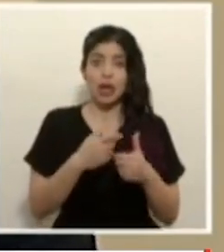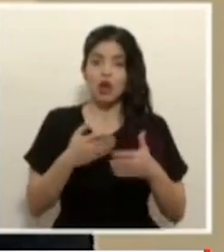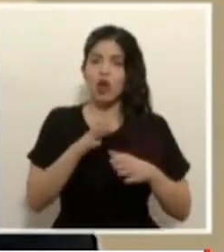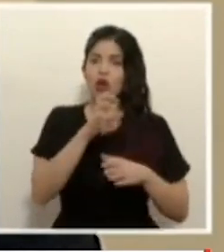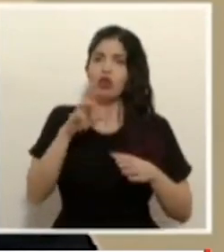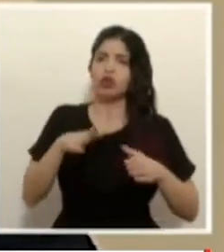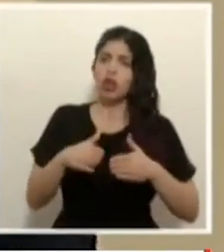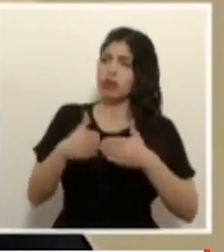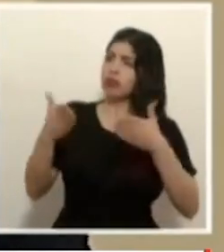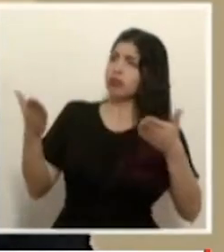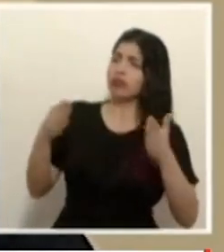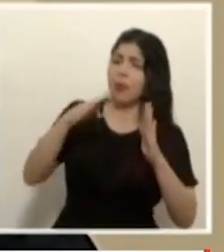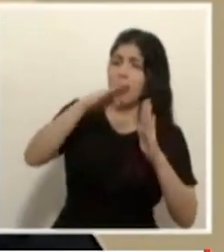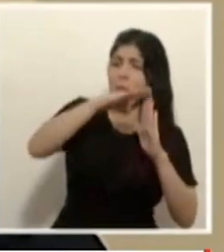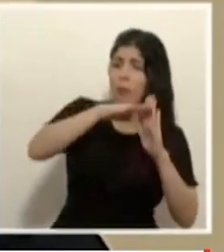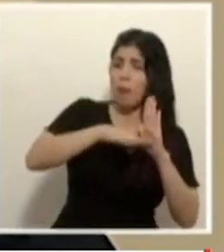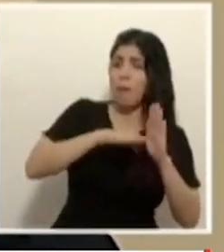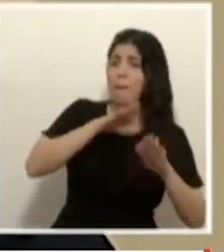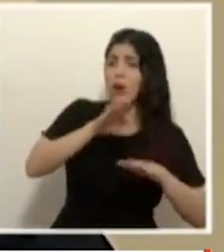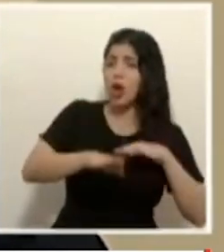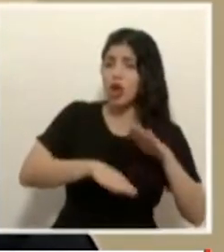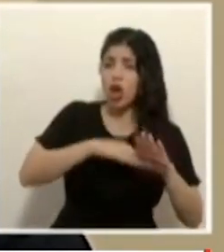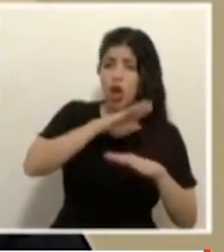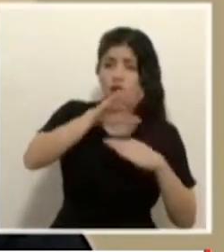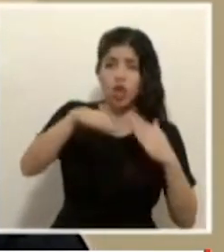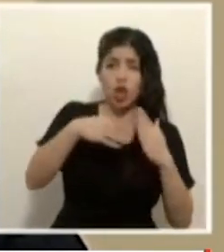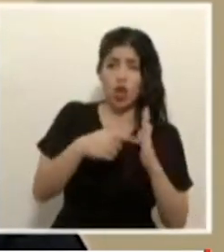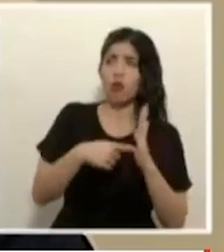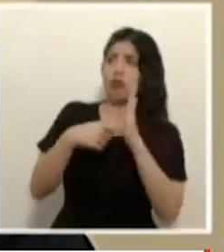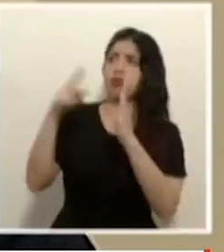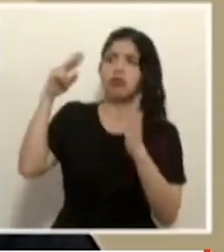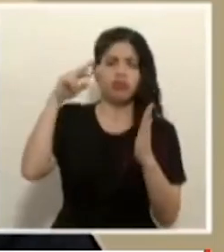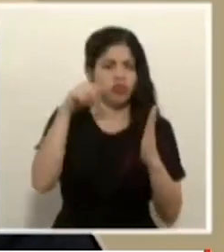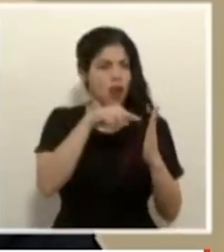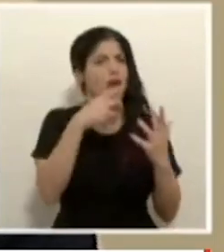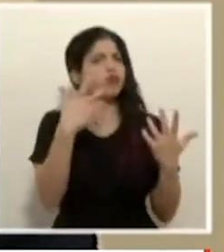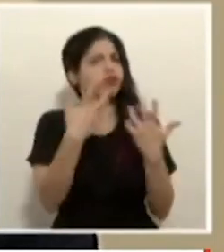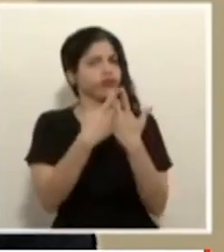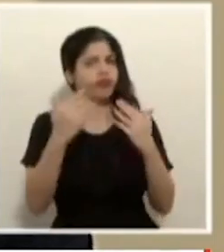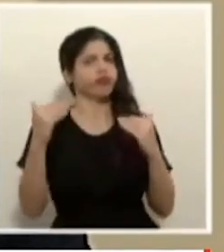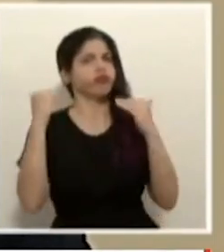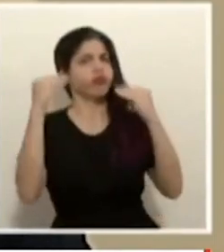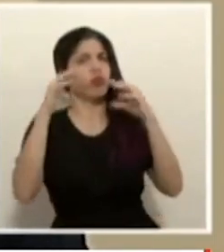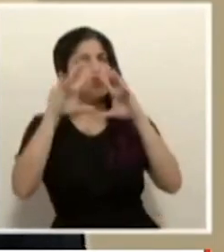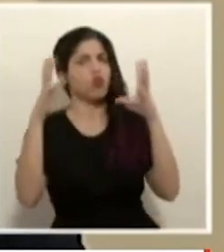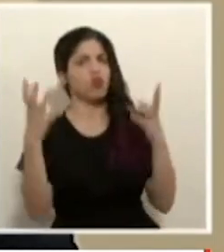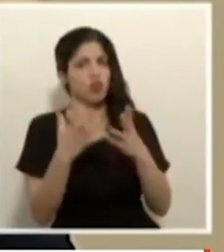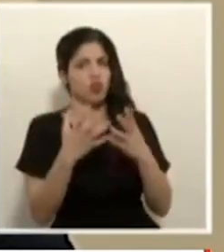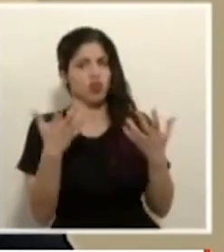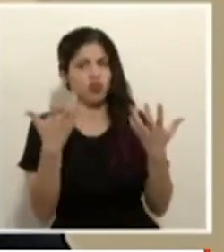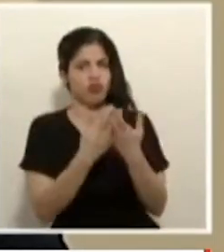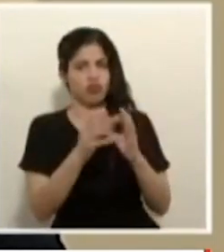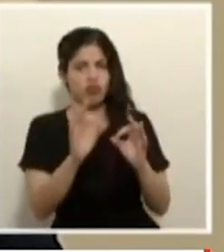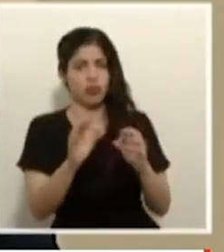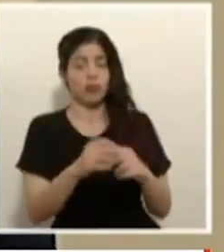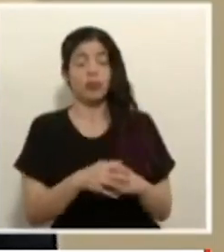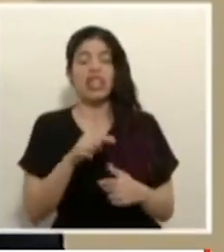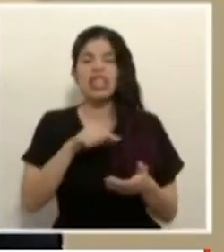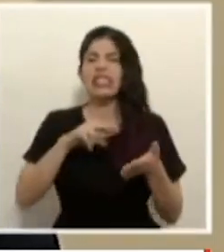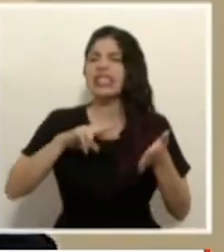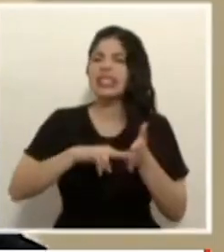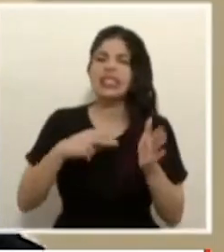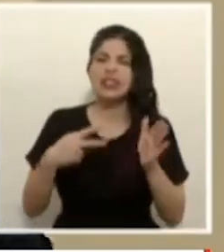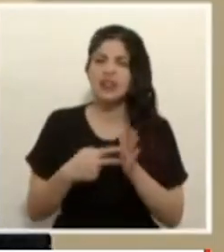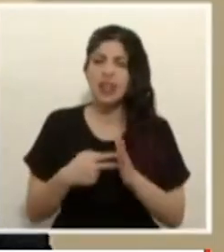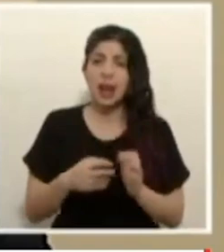todos los protocolos desarrollados y fueron considerados protocolos de clase mundial en la práctica lo que eso significa es que